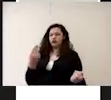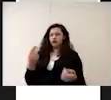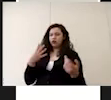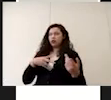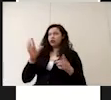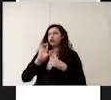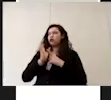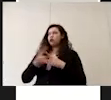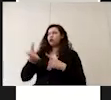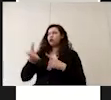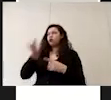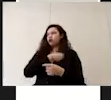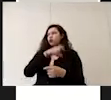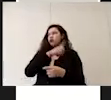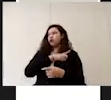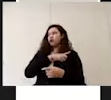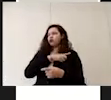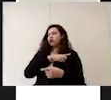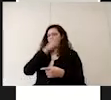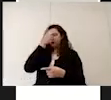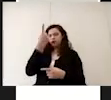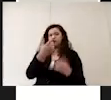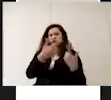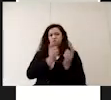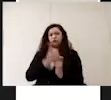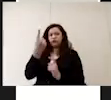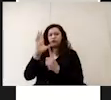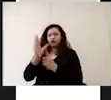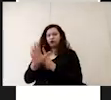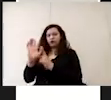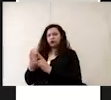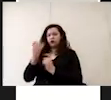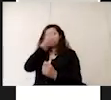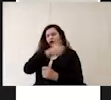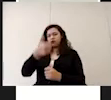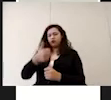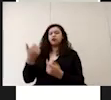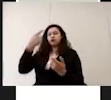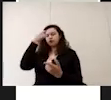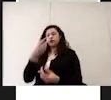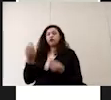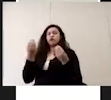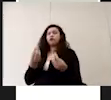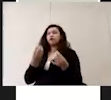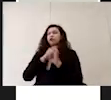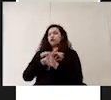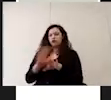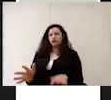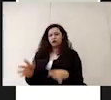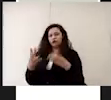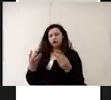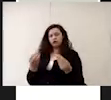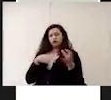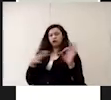comité de salud por cada grupo para que no sea demasiada información demasiado